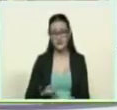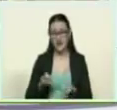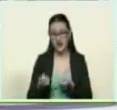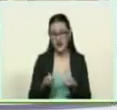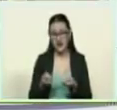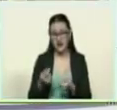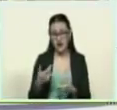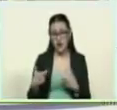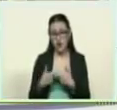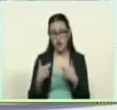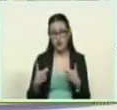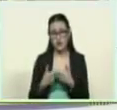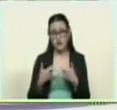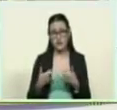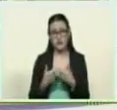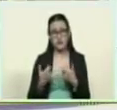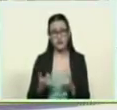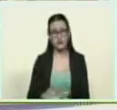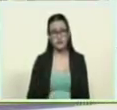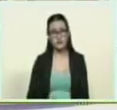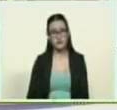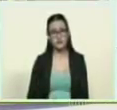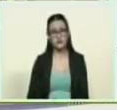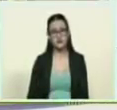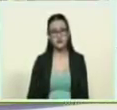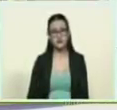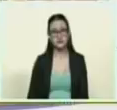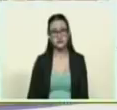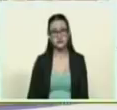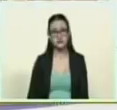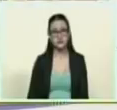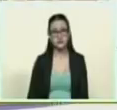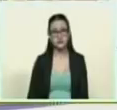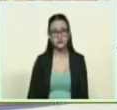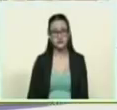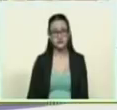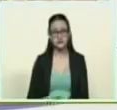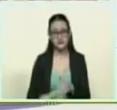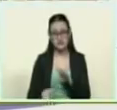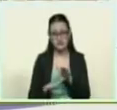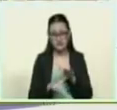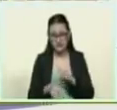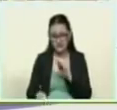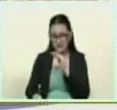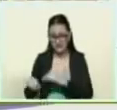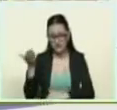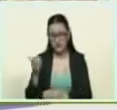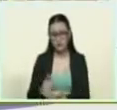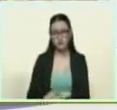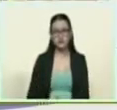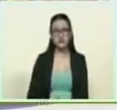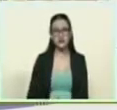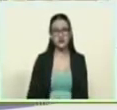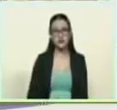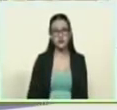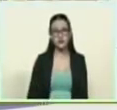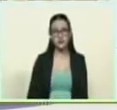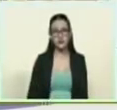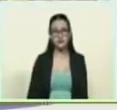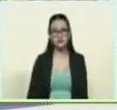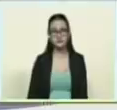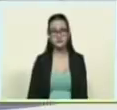económica. La crítica al basaquerismo y lo que expresa como